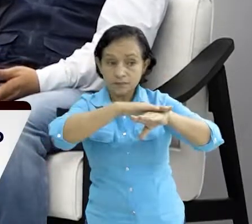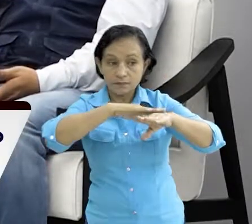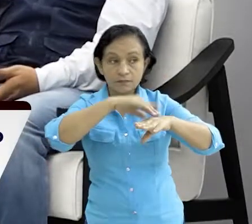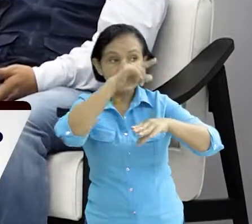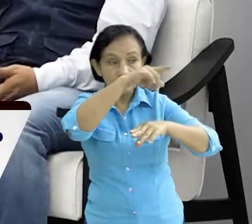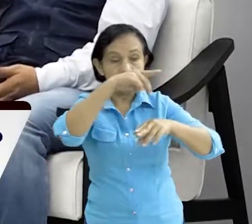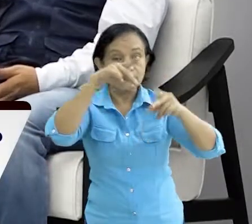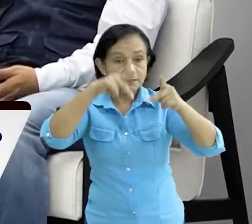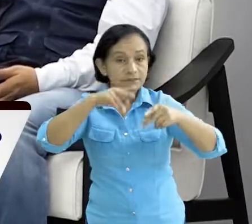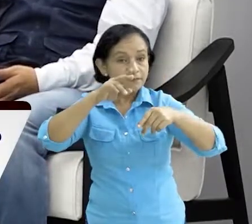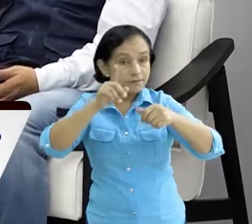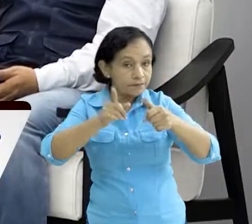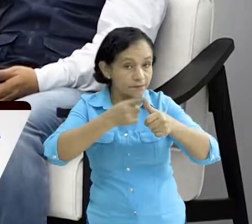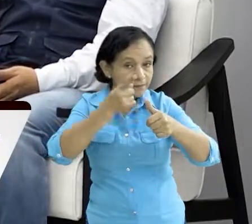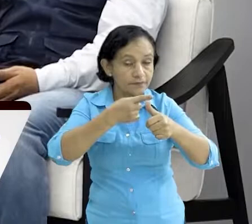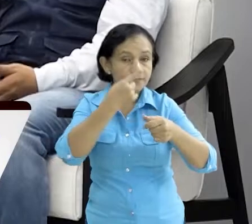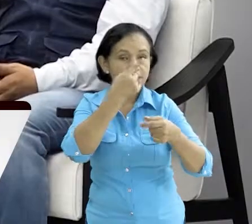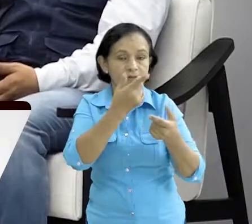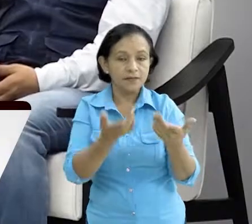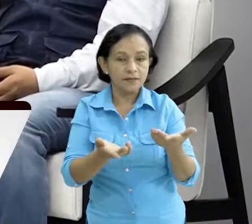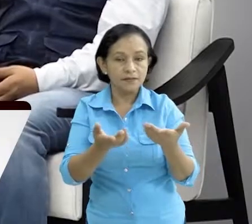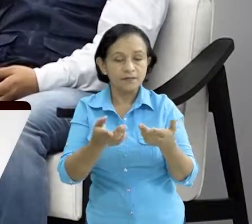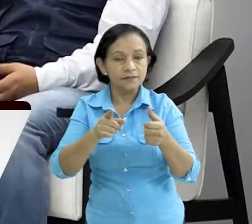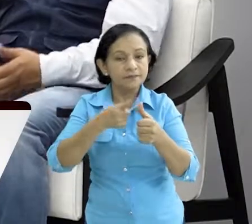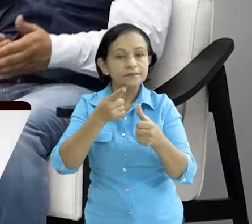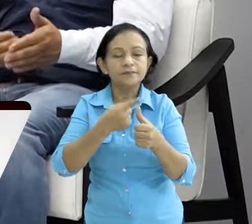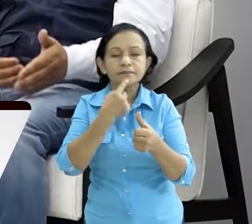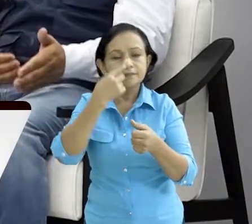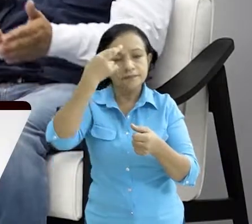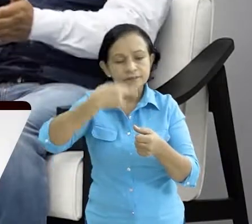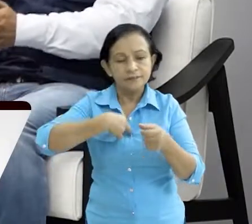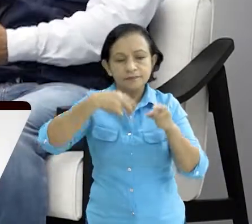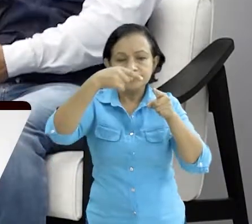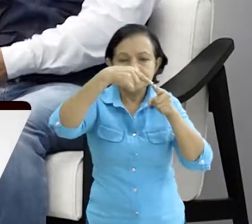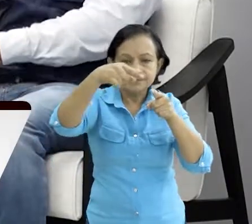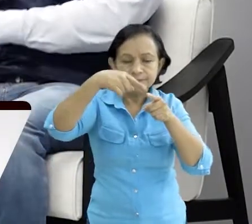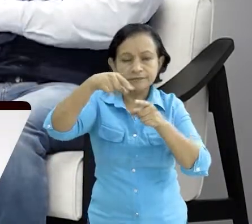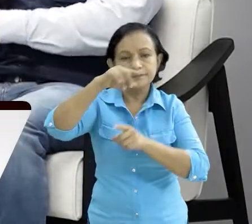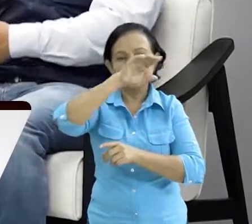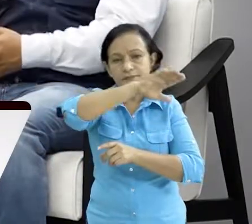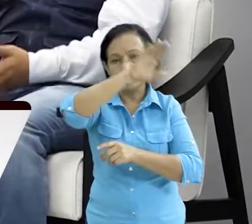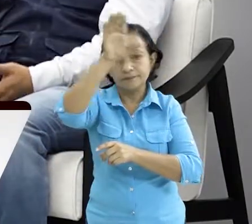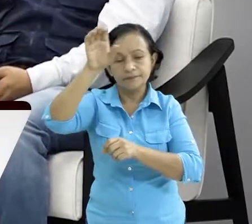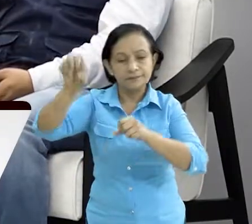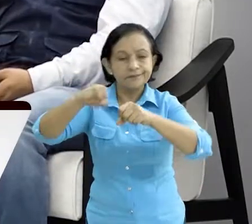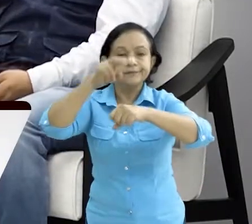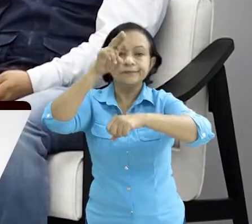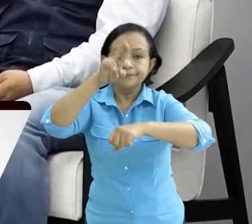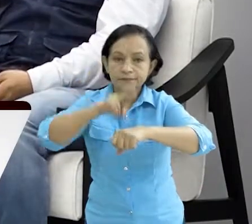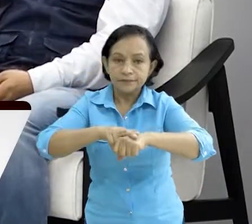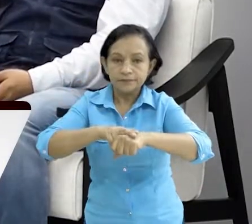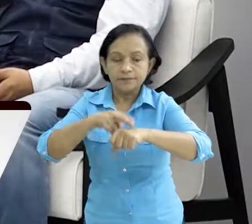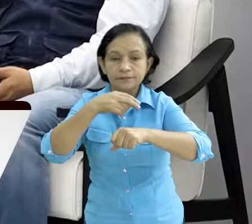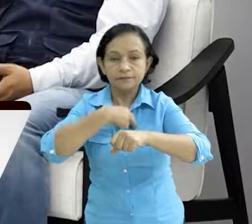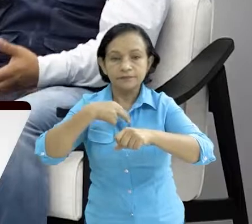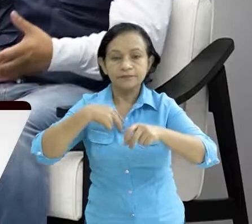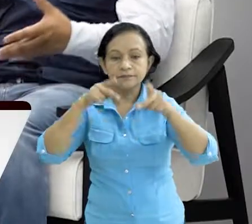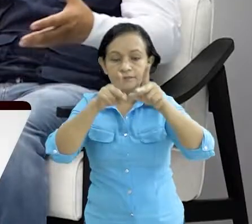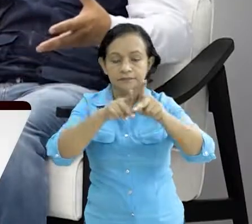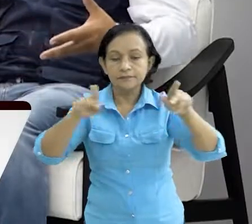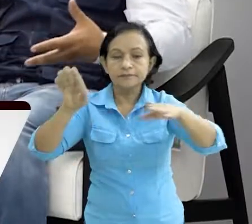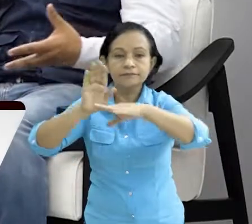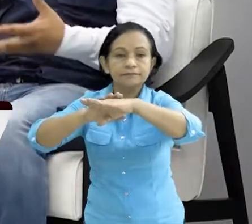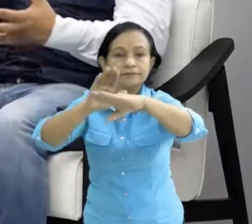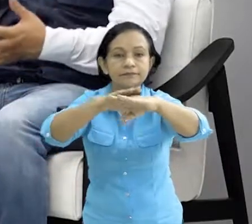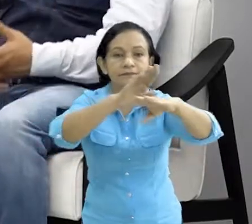nuestras autoridades, ya sean municipales, departamentales o nacionales, se activa el plan de aviso y se